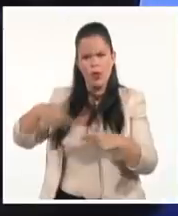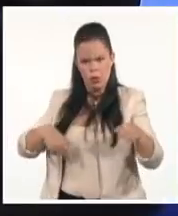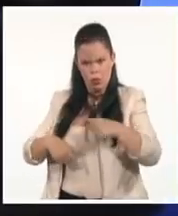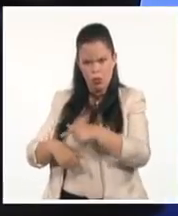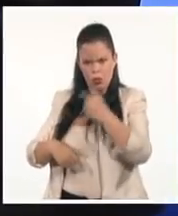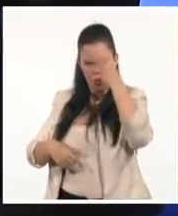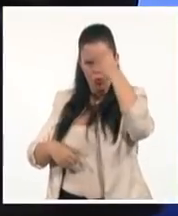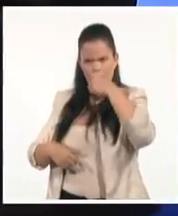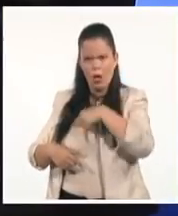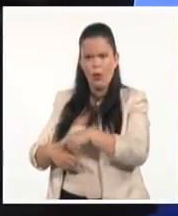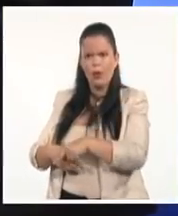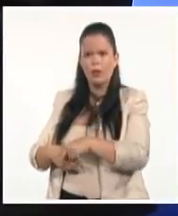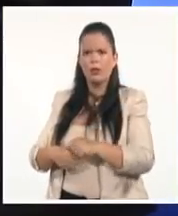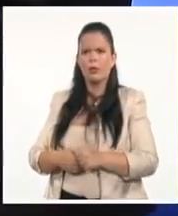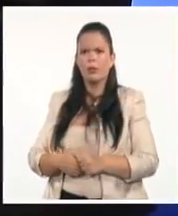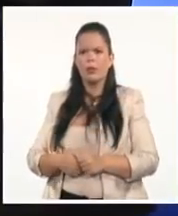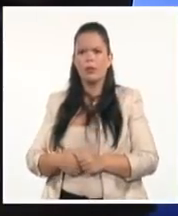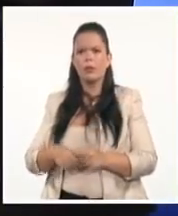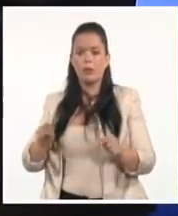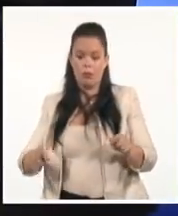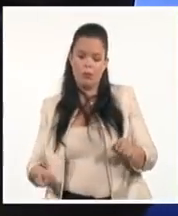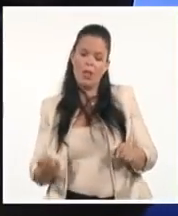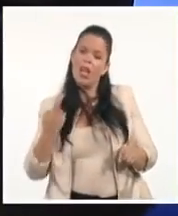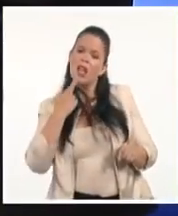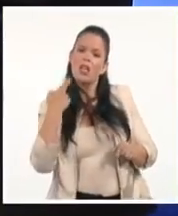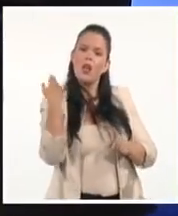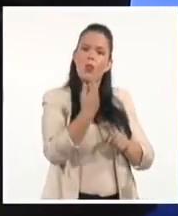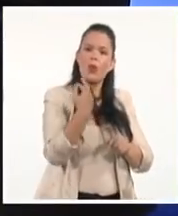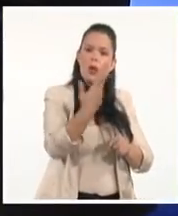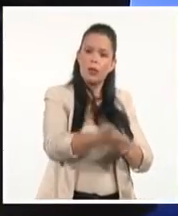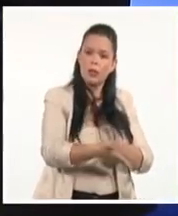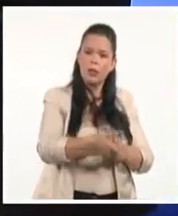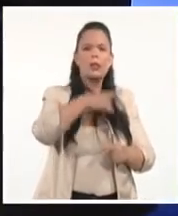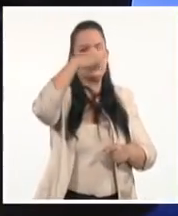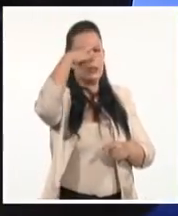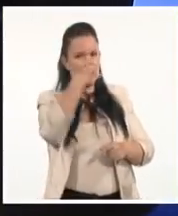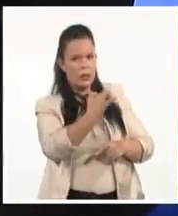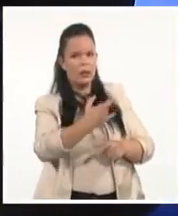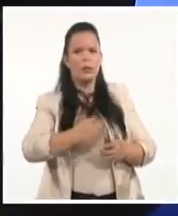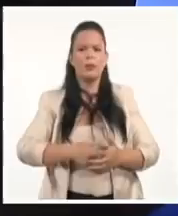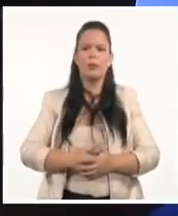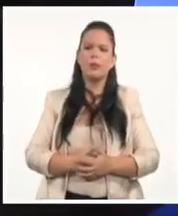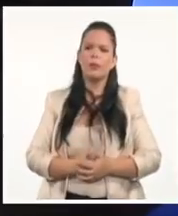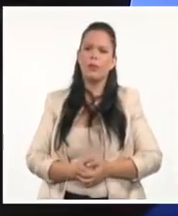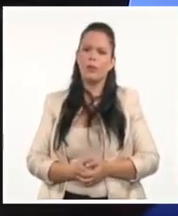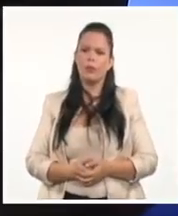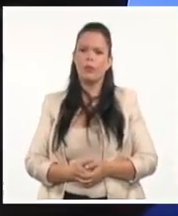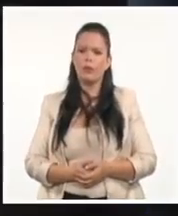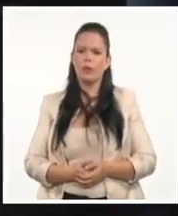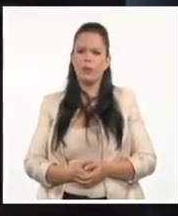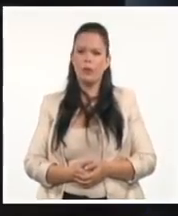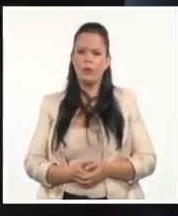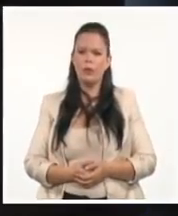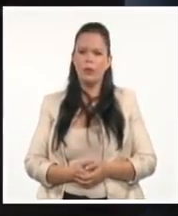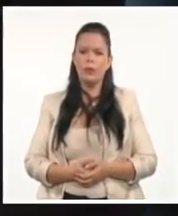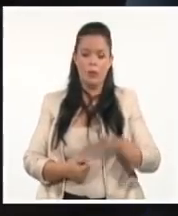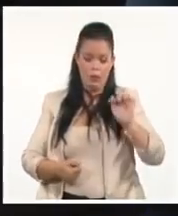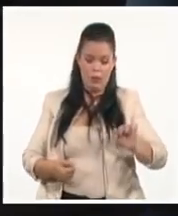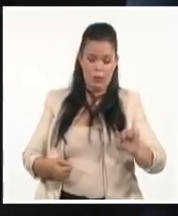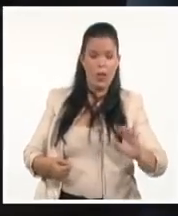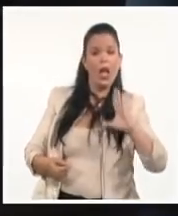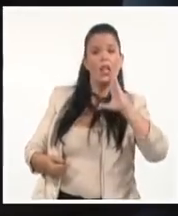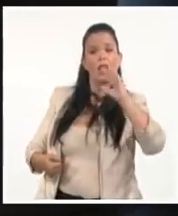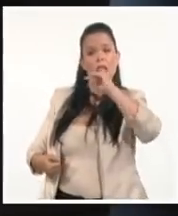Y aquí está entonces el encargo. Finalmente, avanzamos hasta la próxima imagen. Por favor. Bueno, lo que necesito